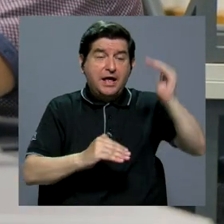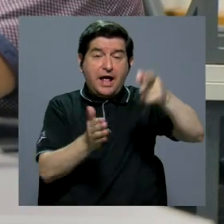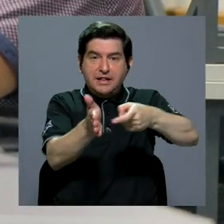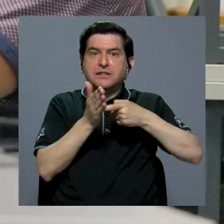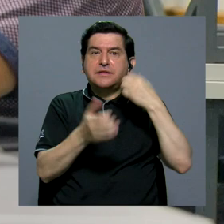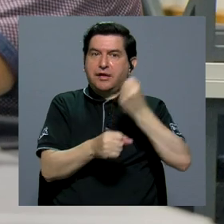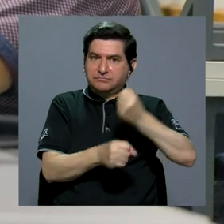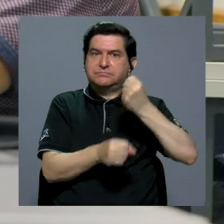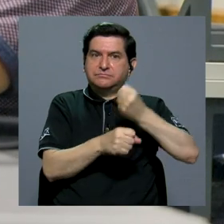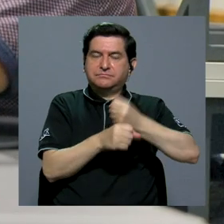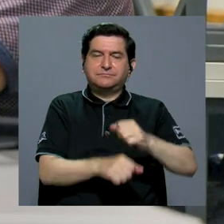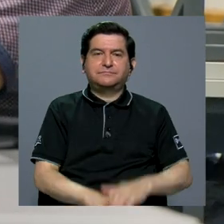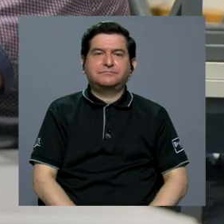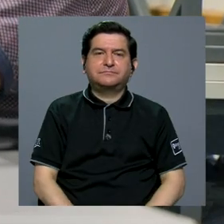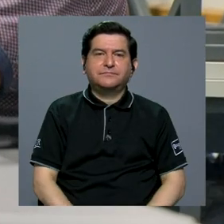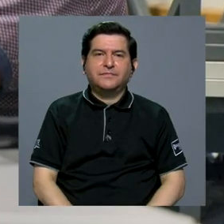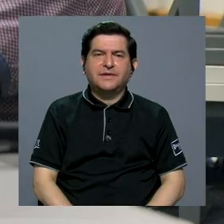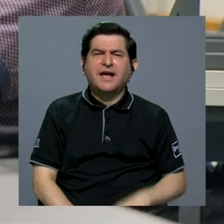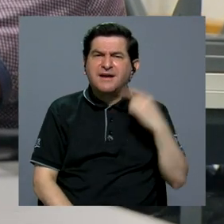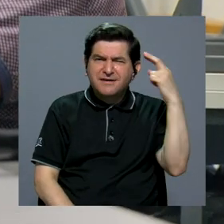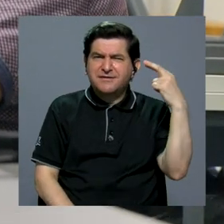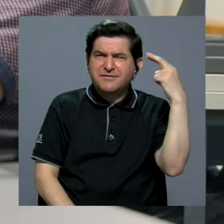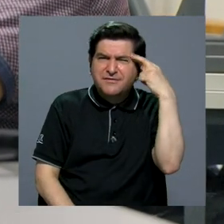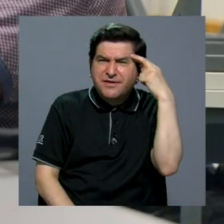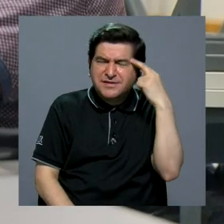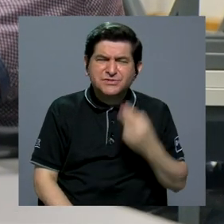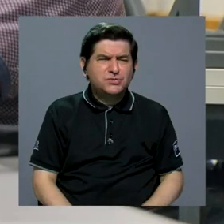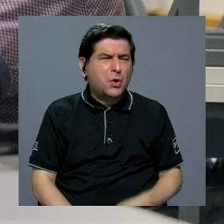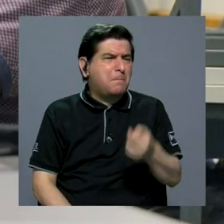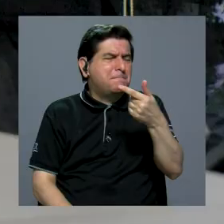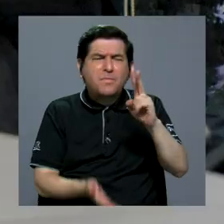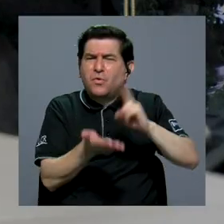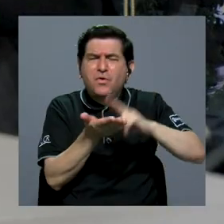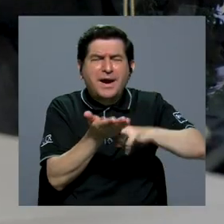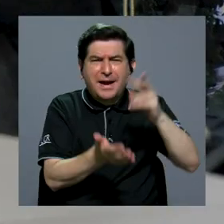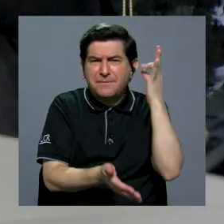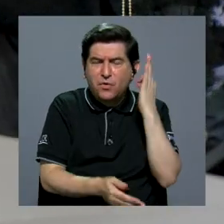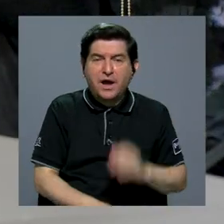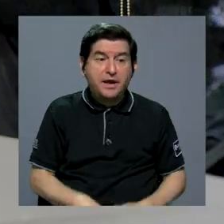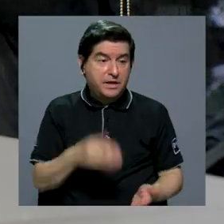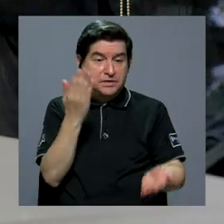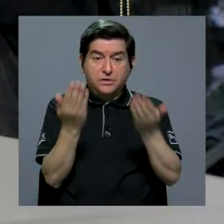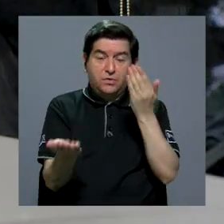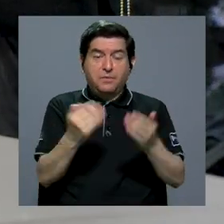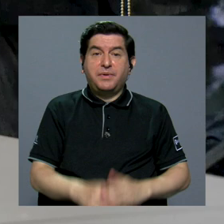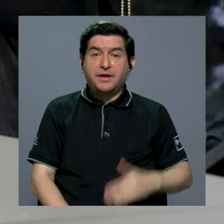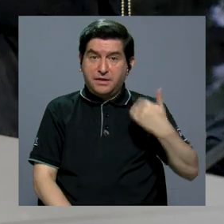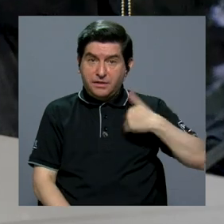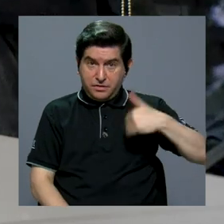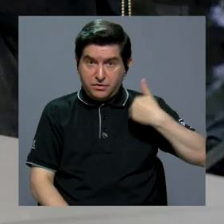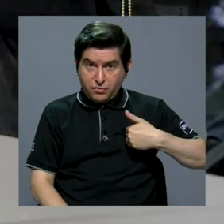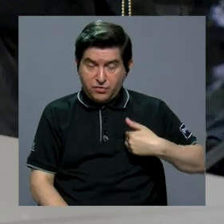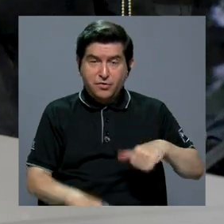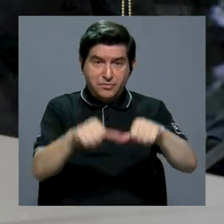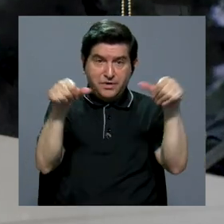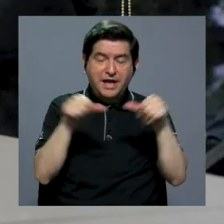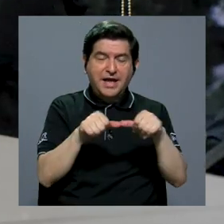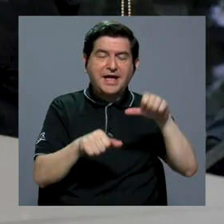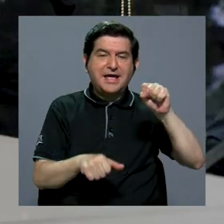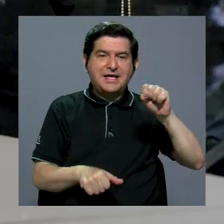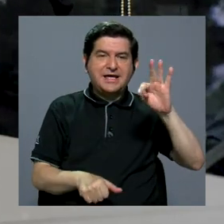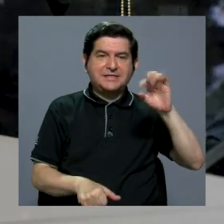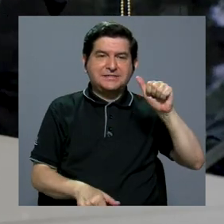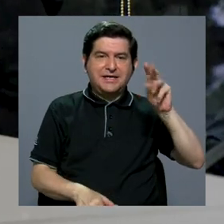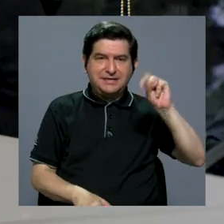alta demanda laboral. Las causas de la escasa matrícula femenina en comparación con la masculina en las áreas